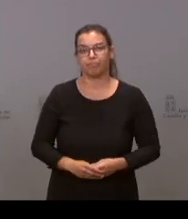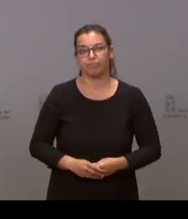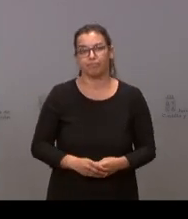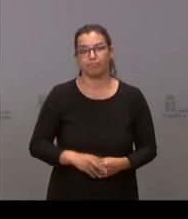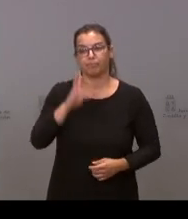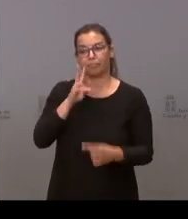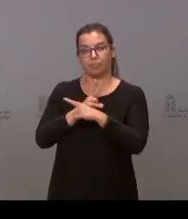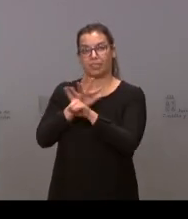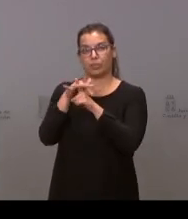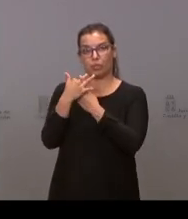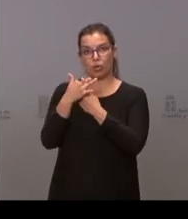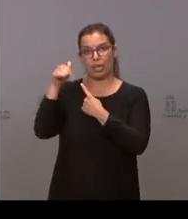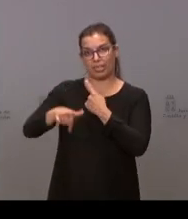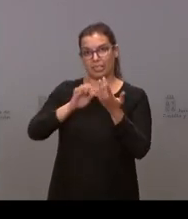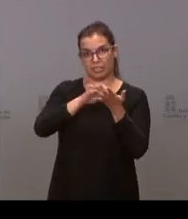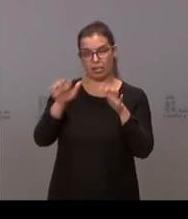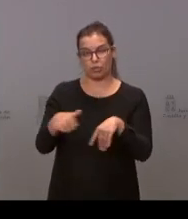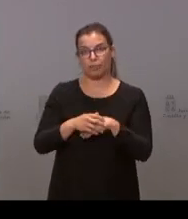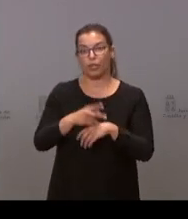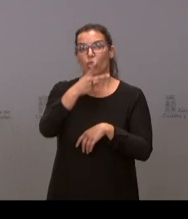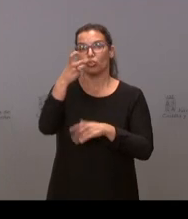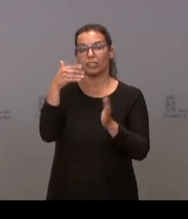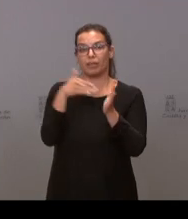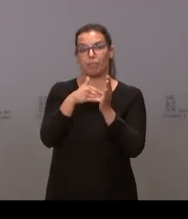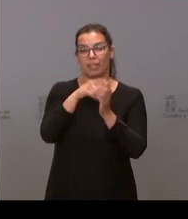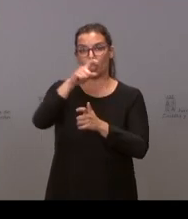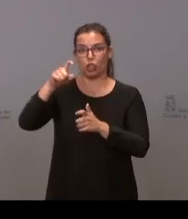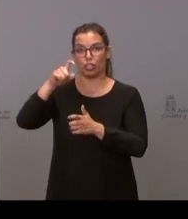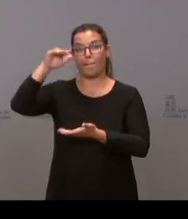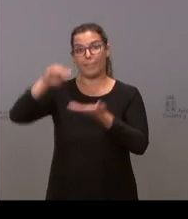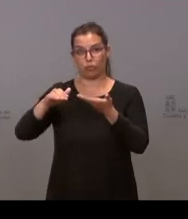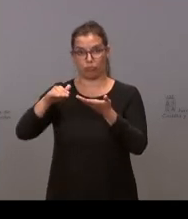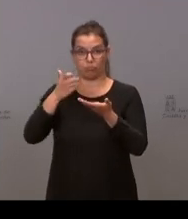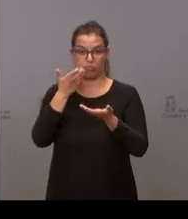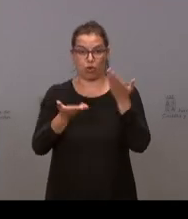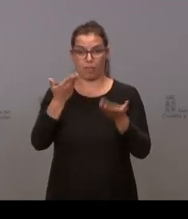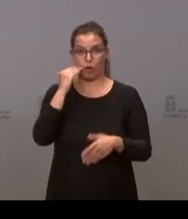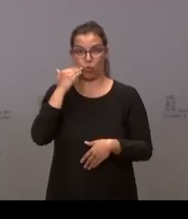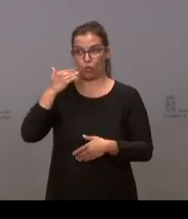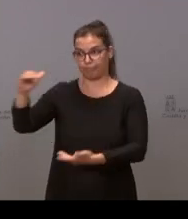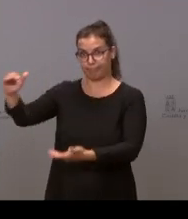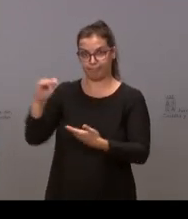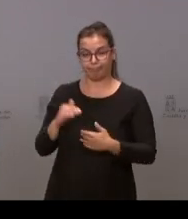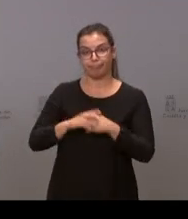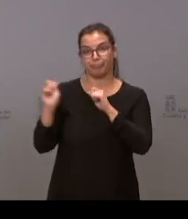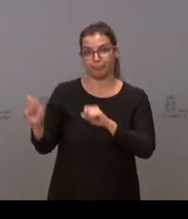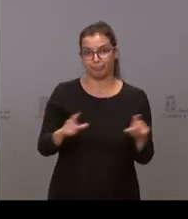Esta es la situación en Castilla y León. 200.000 dosis menos en julio. Pasa a la siguiente.